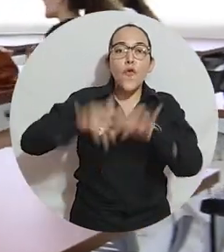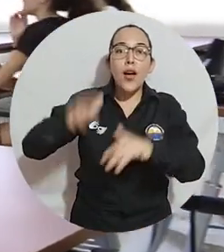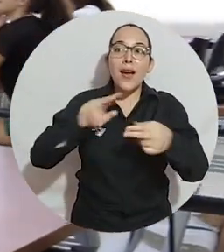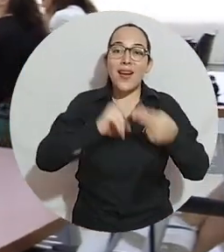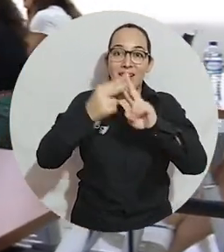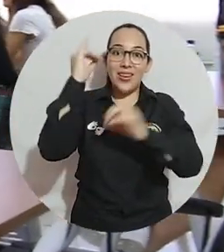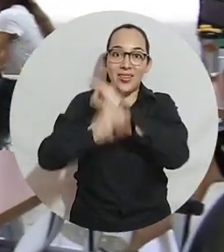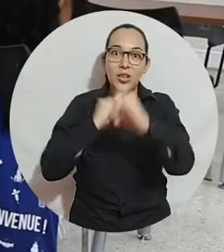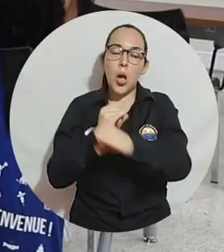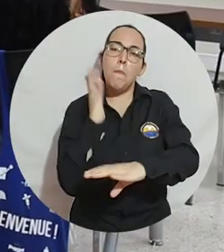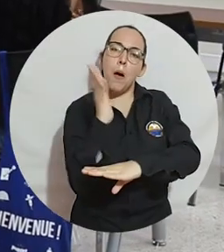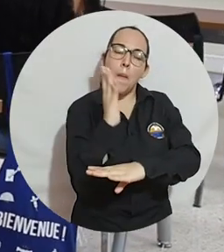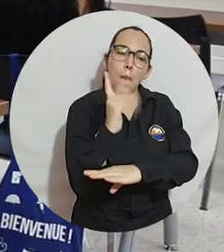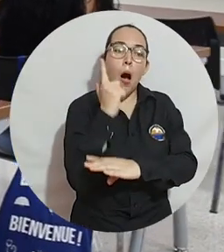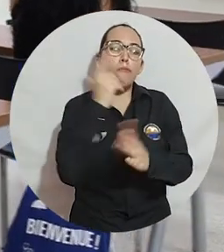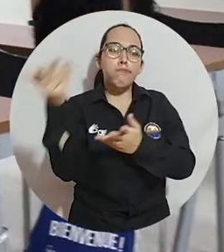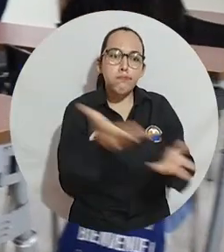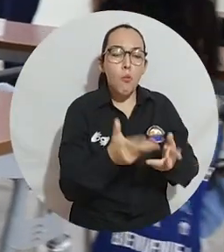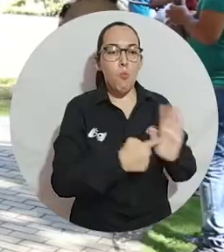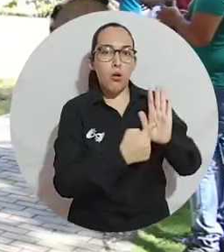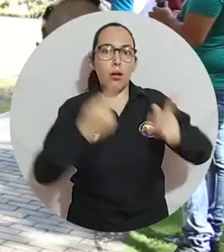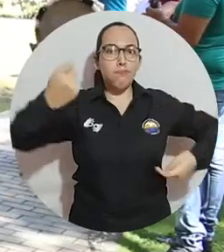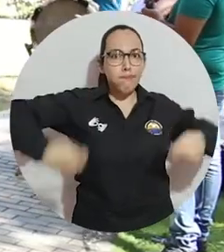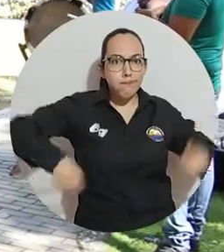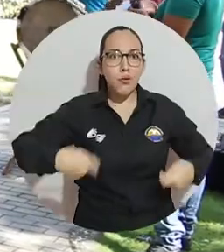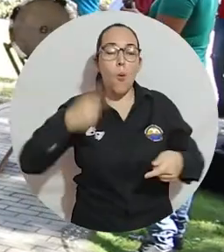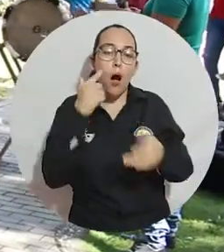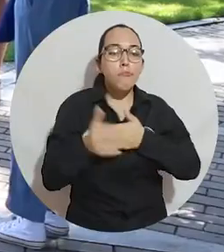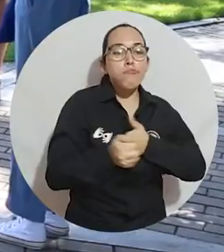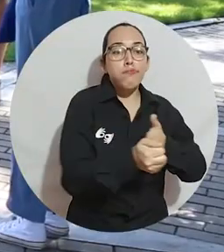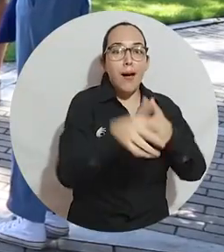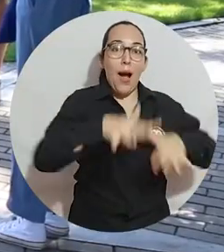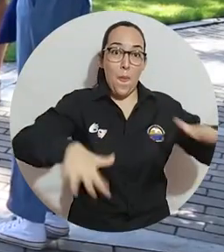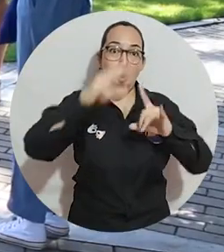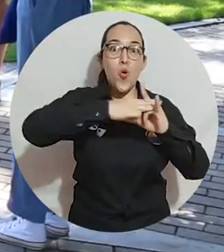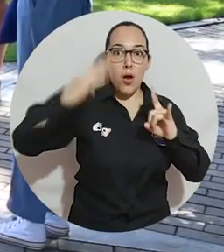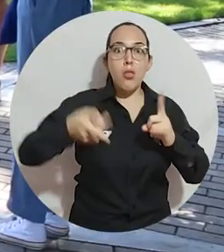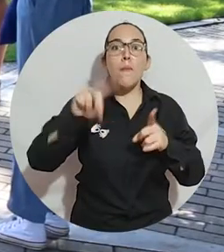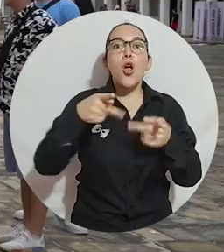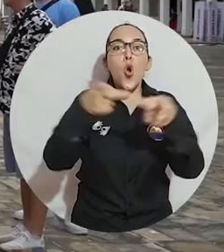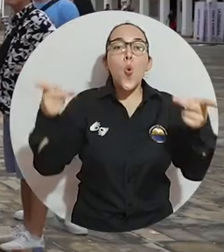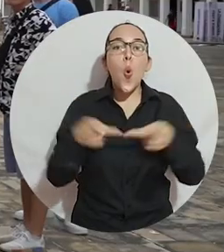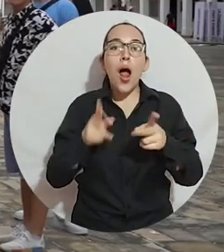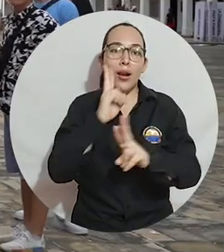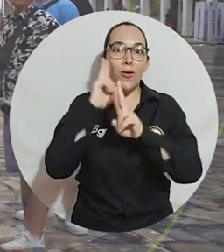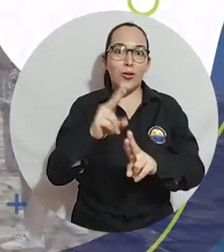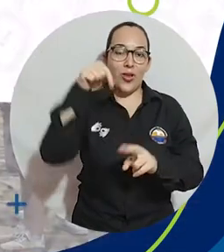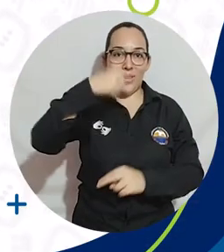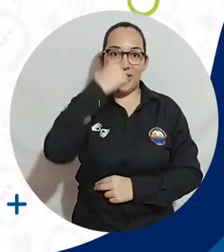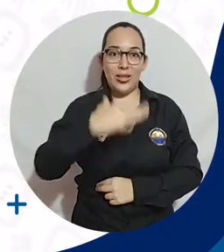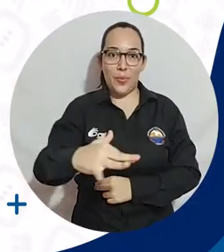Oficina de Relaciones Internacionales con charlas de inducción, muestras folclóricas y recorrido guiado por el campus principal y sitios